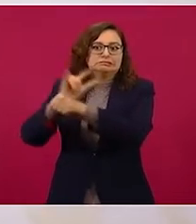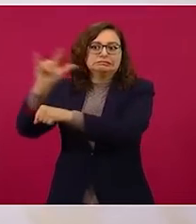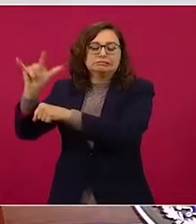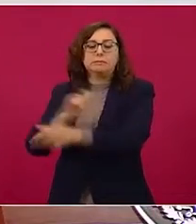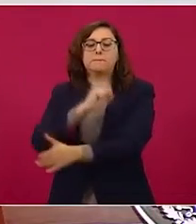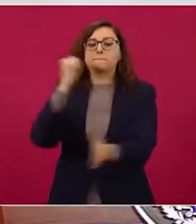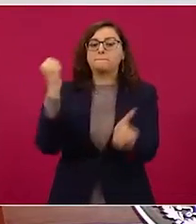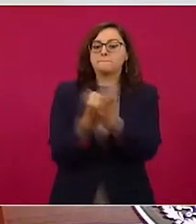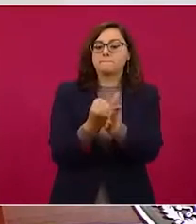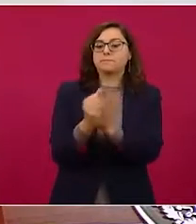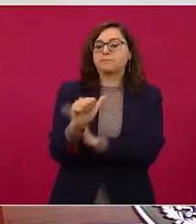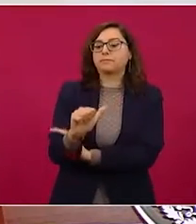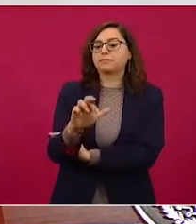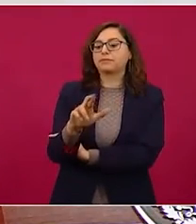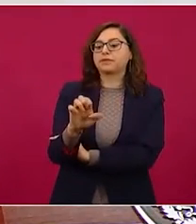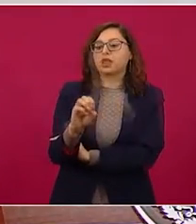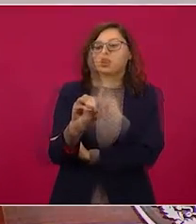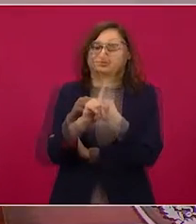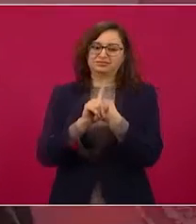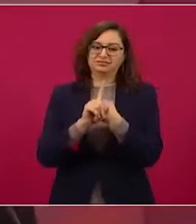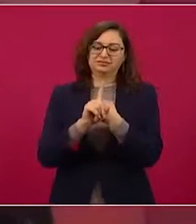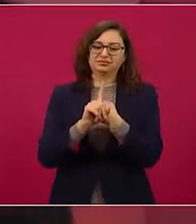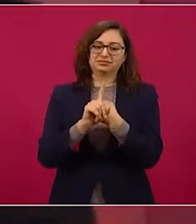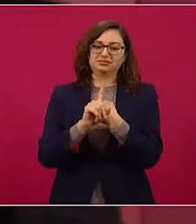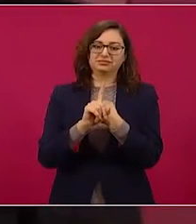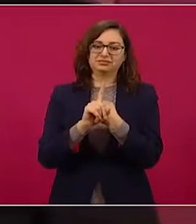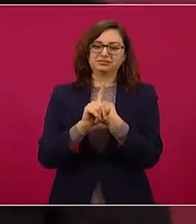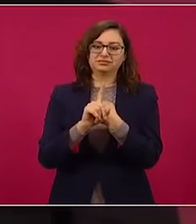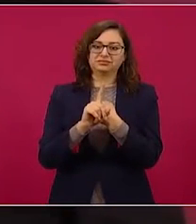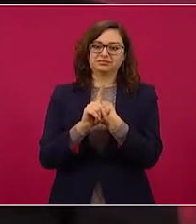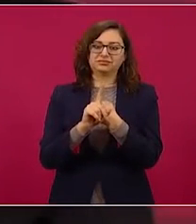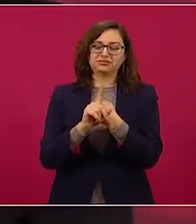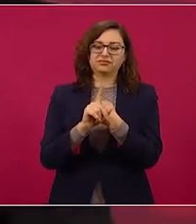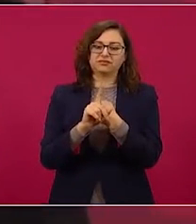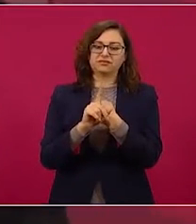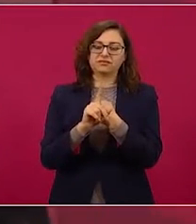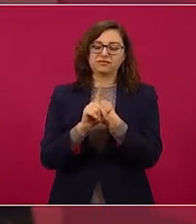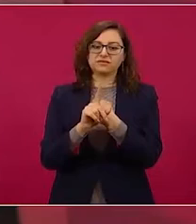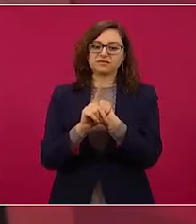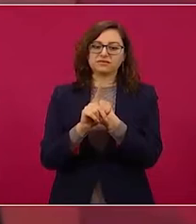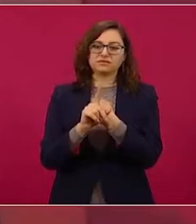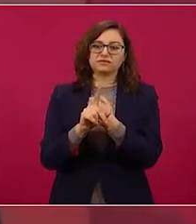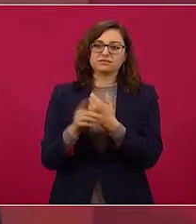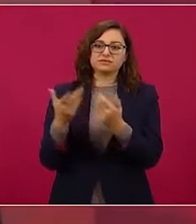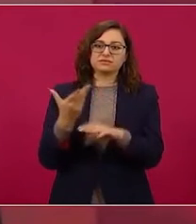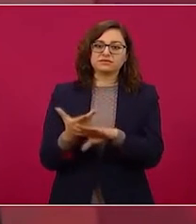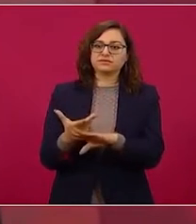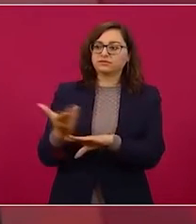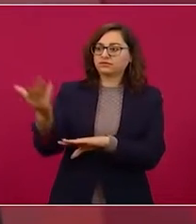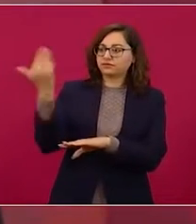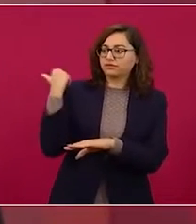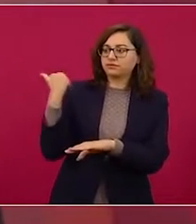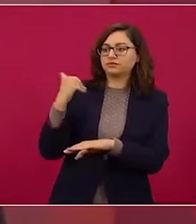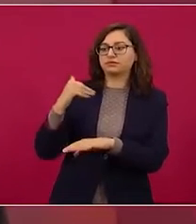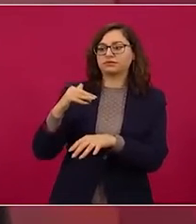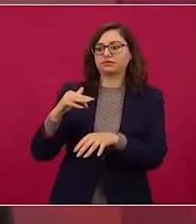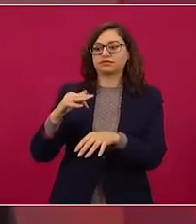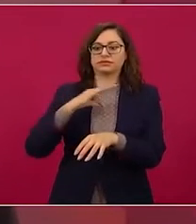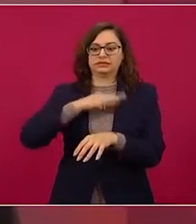Como entraron en una crisis, cambiaron las condiciones laborales,